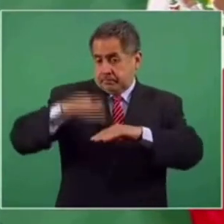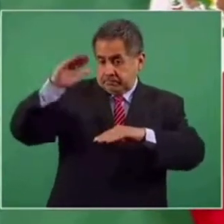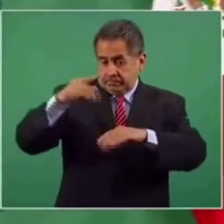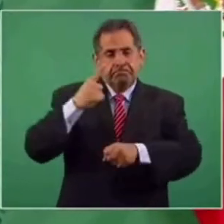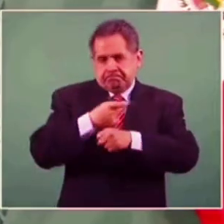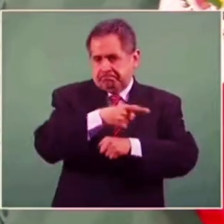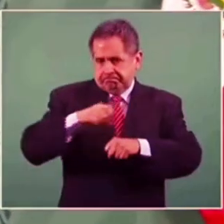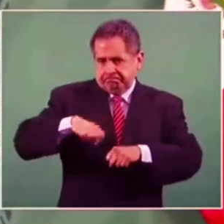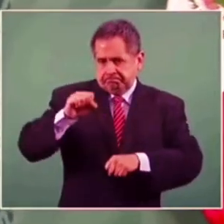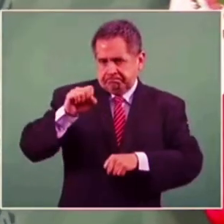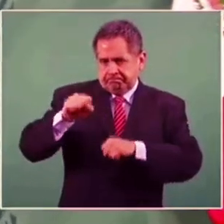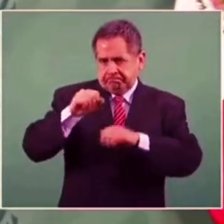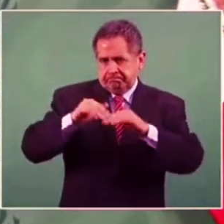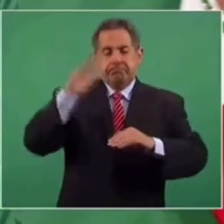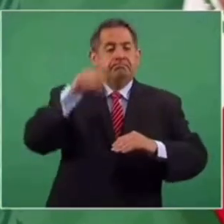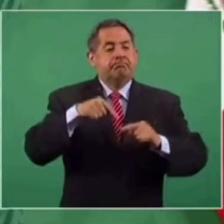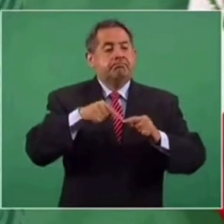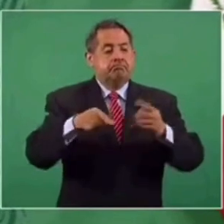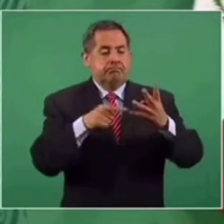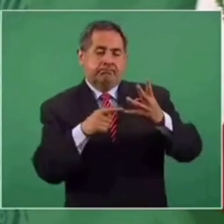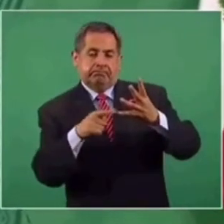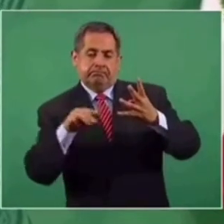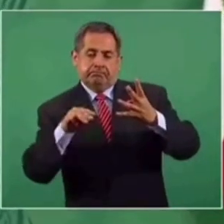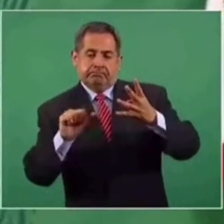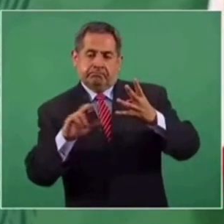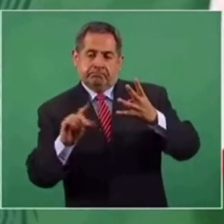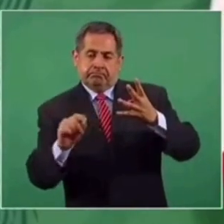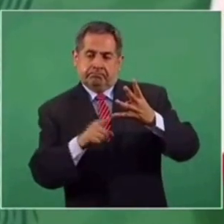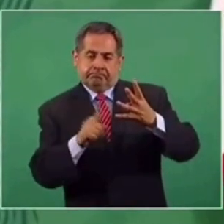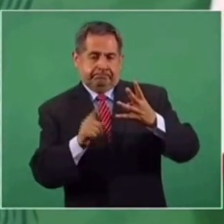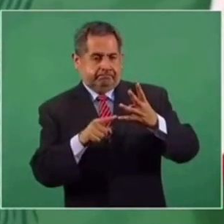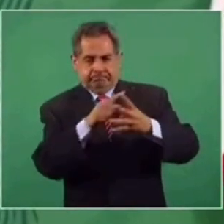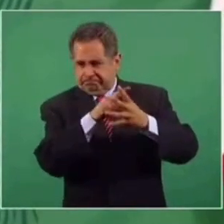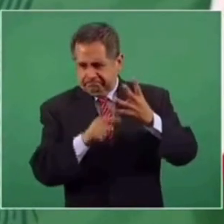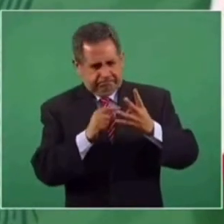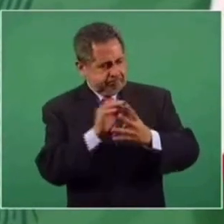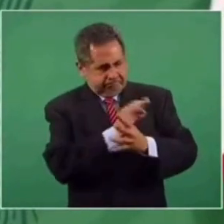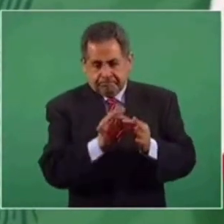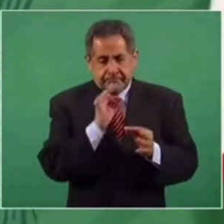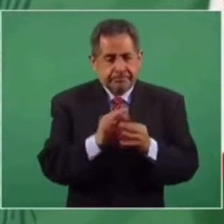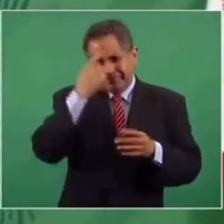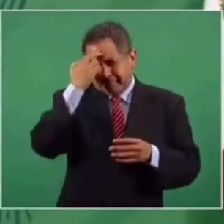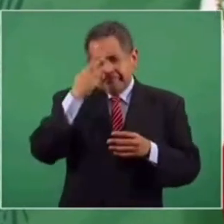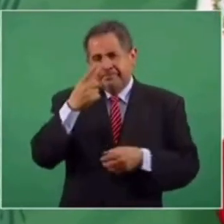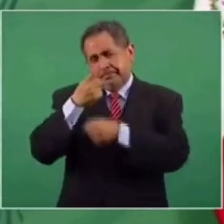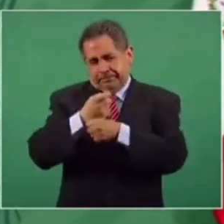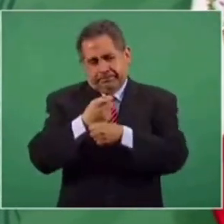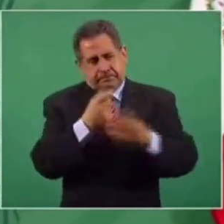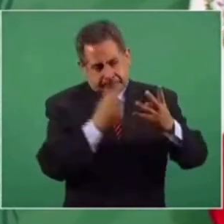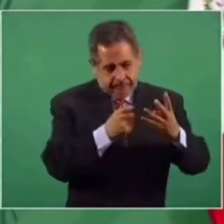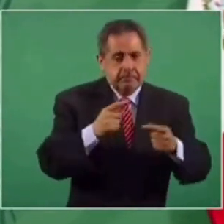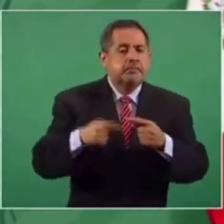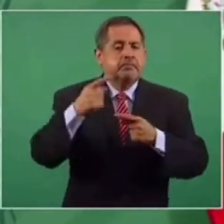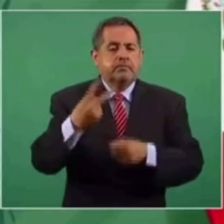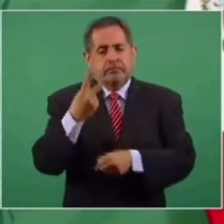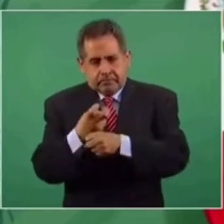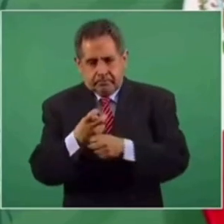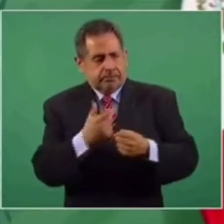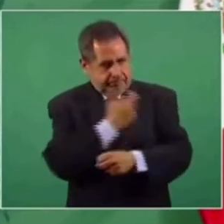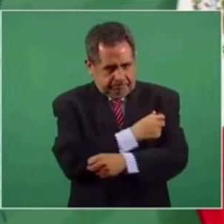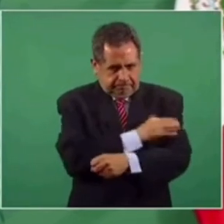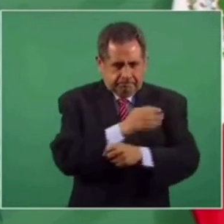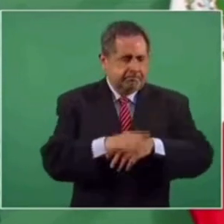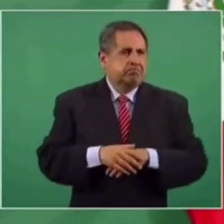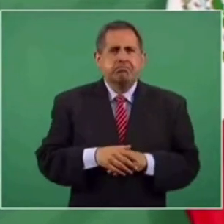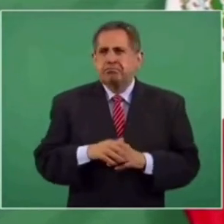a finales de marzo, aún con una primera dosis y terminar